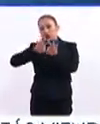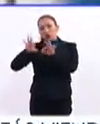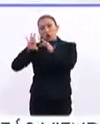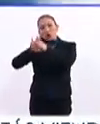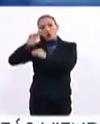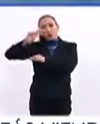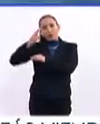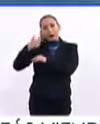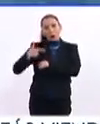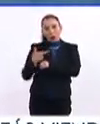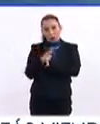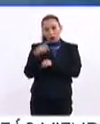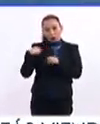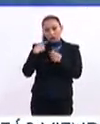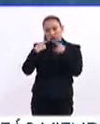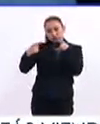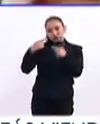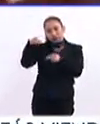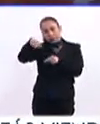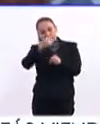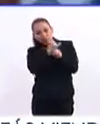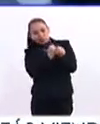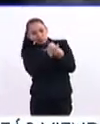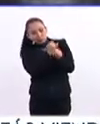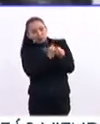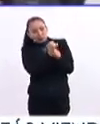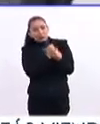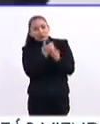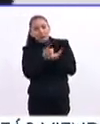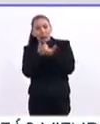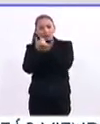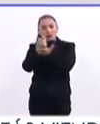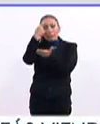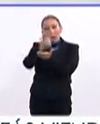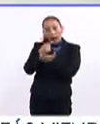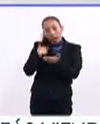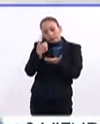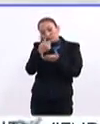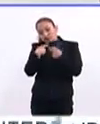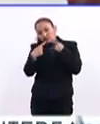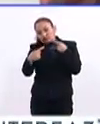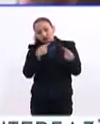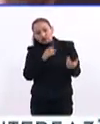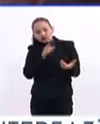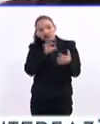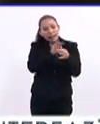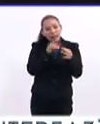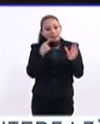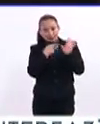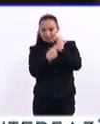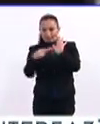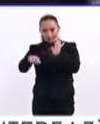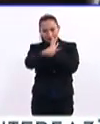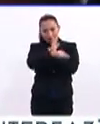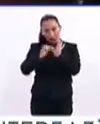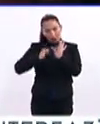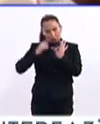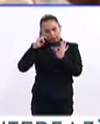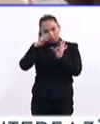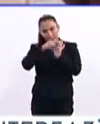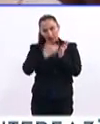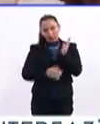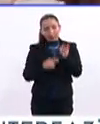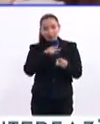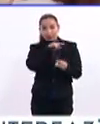también con la Universidad de Guanajuato, pues se han hecho investigaciones que sirven como puente para el diálogo y visibilización con las autoridades.